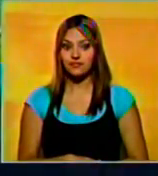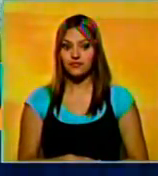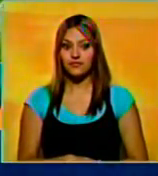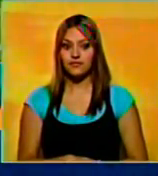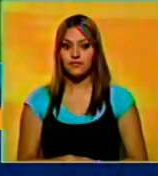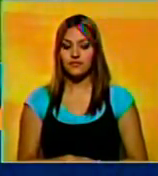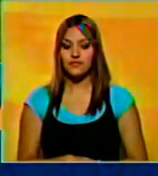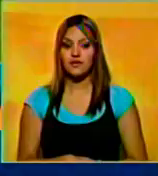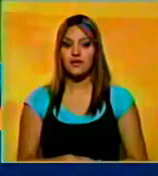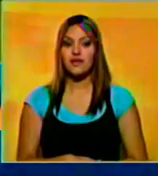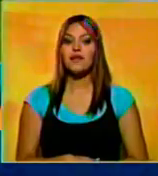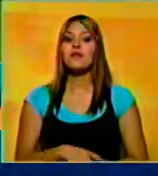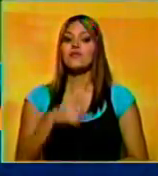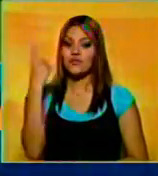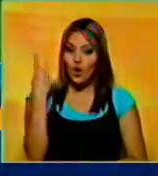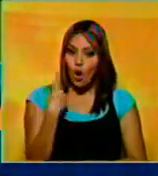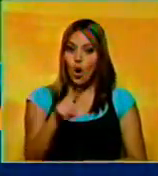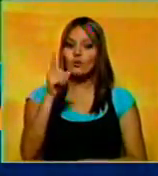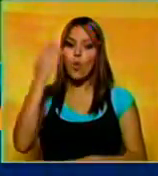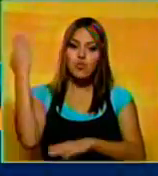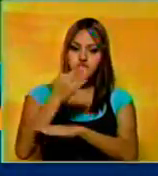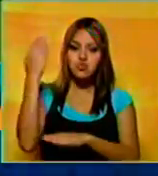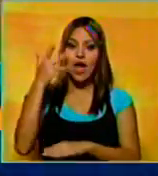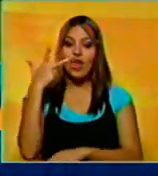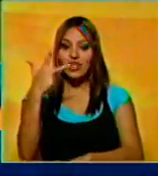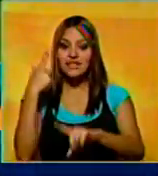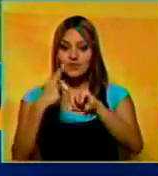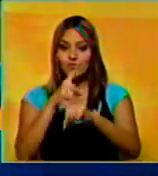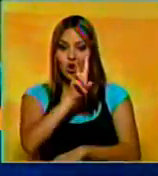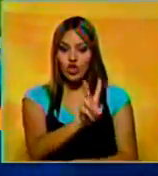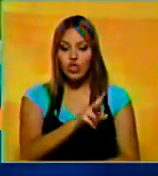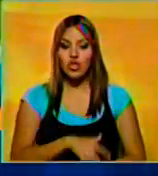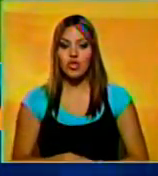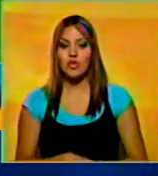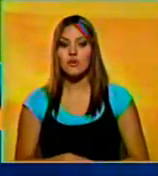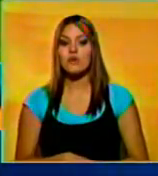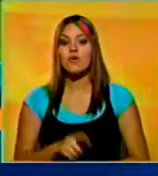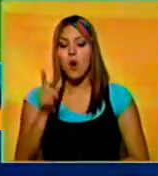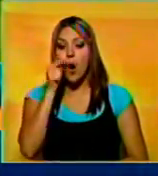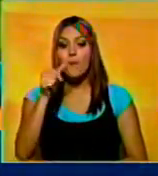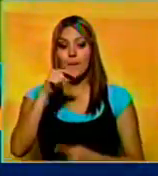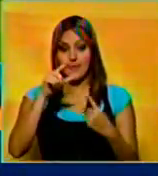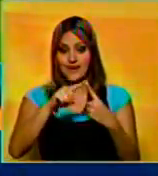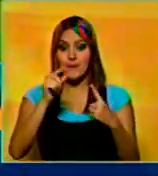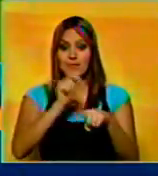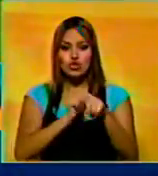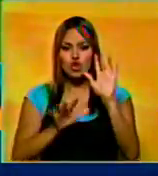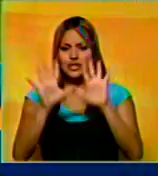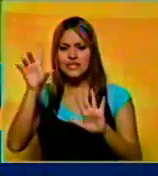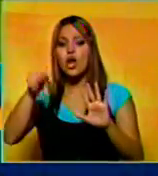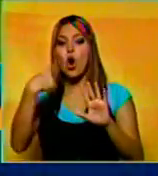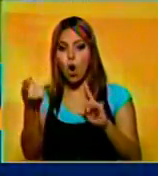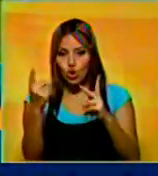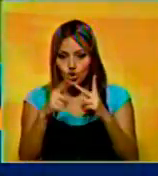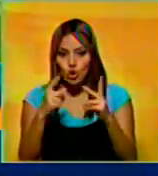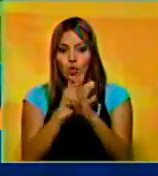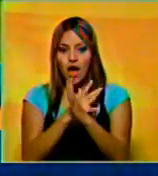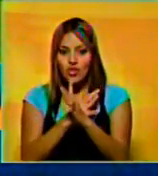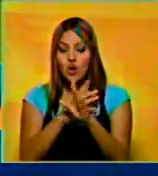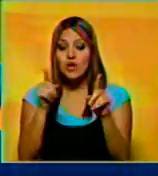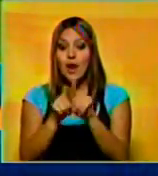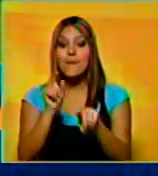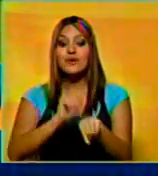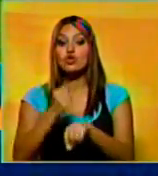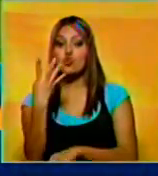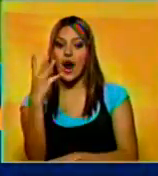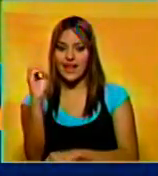En Dortmund, el Borussia venció al Málaga 3 por 2. Joaquín marcó al 15 y Robert Legadovski empató al